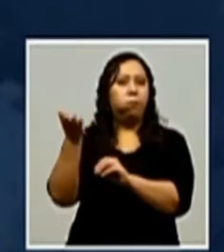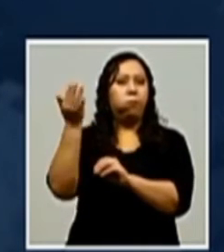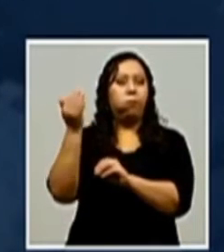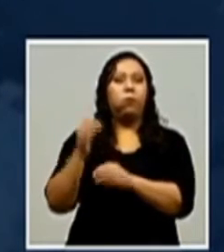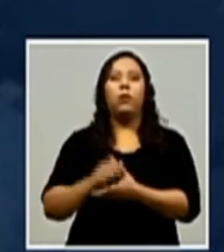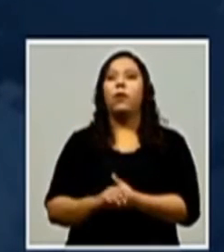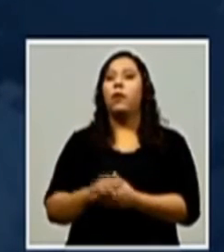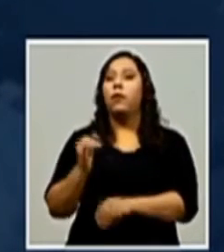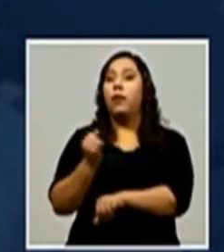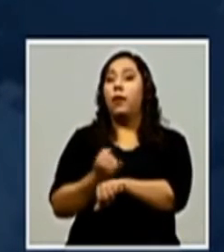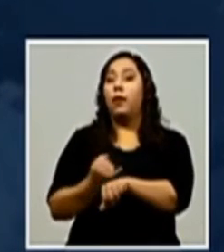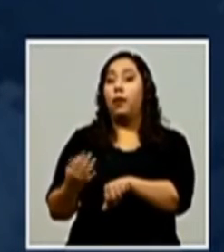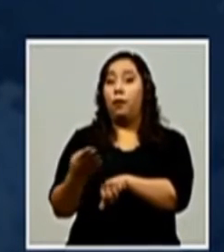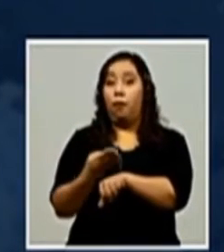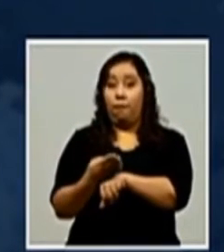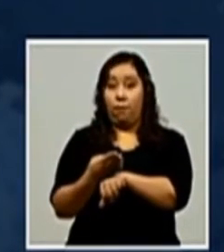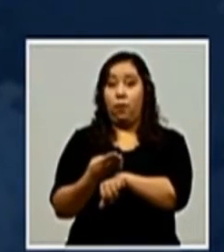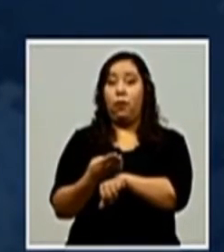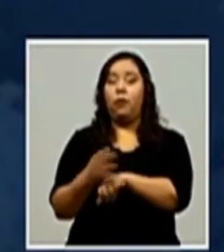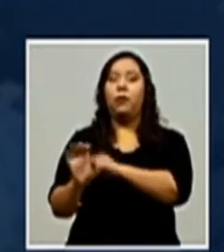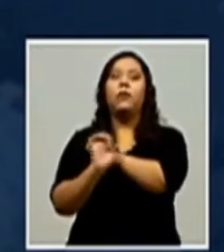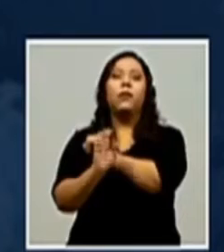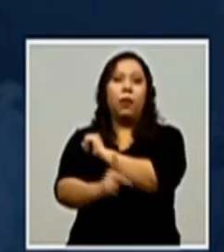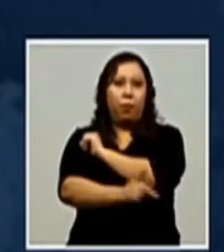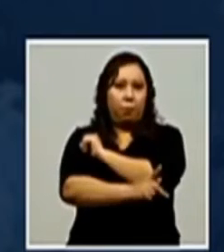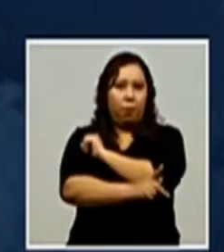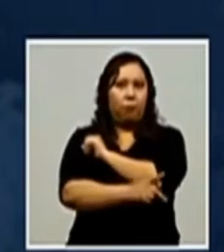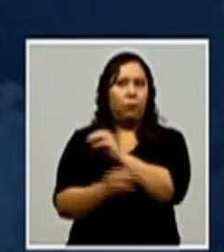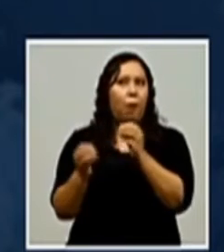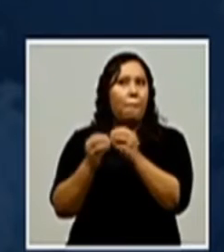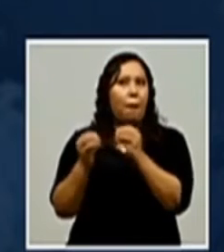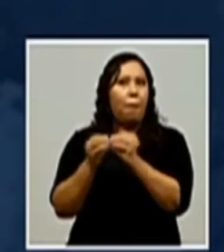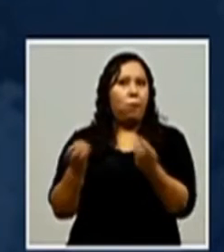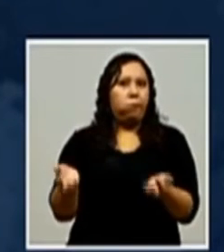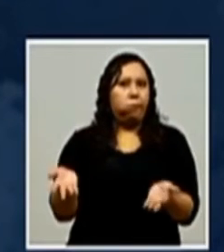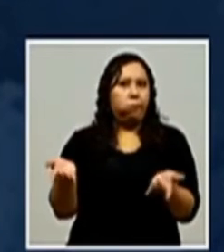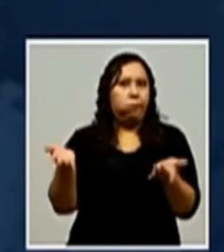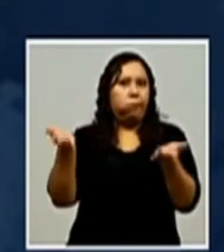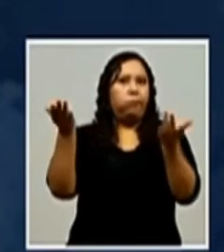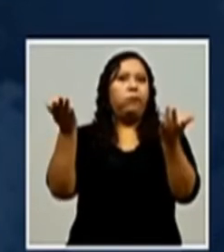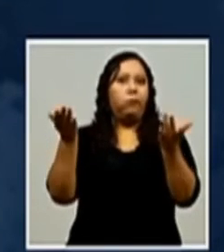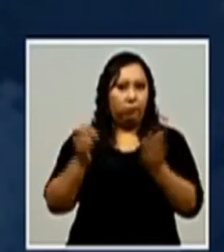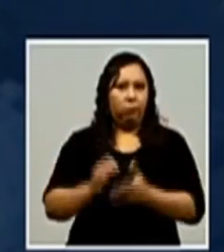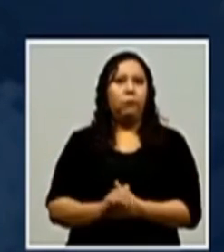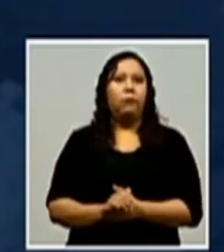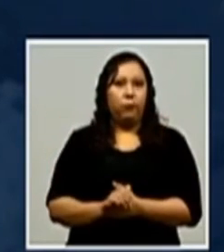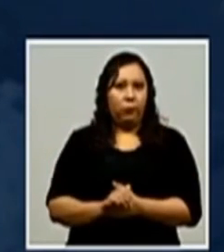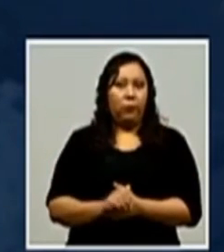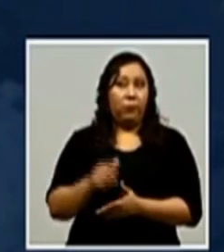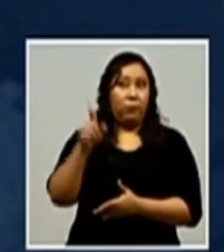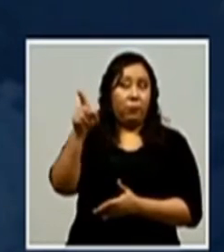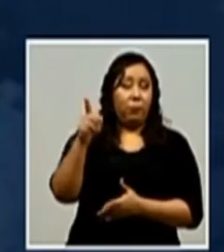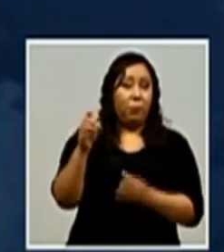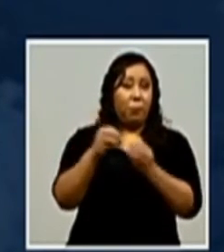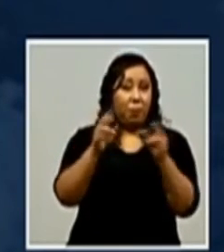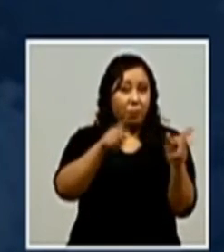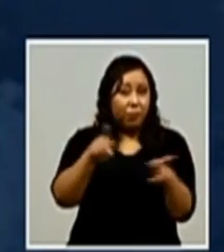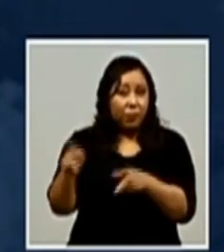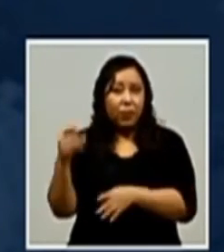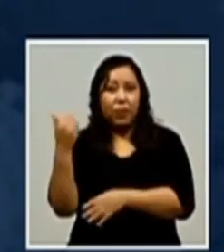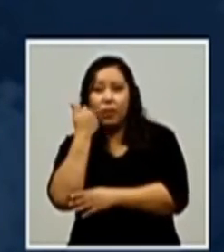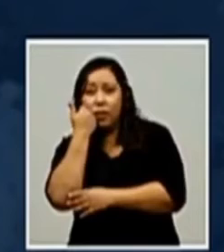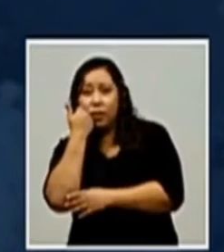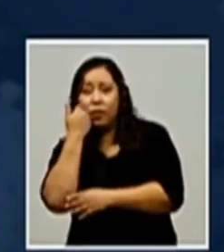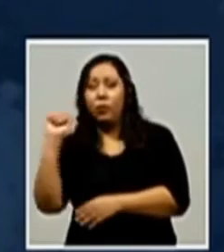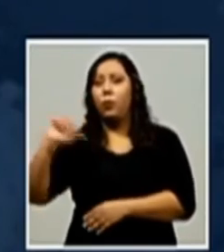departamento de Islas de la Bahía y en El Paraíso. Son los departamentos que registran el mayor número de casos este día